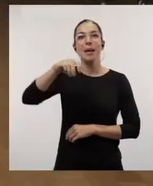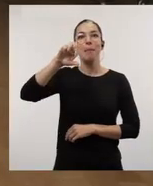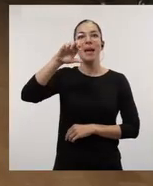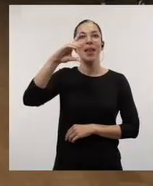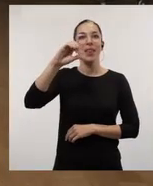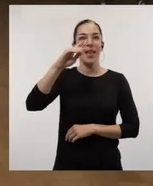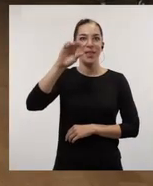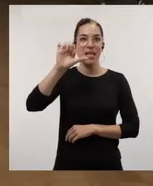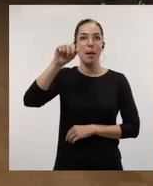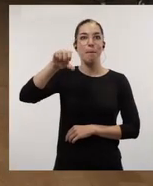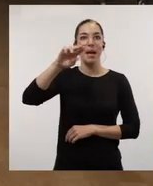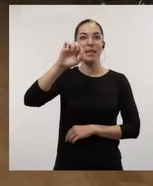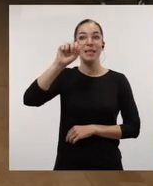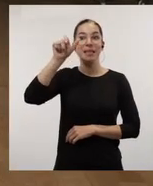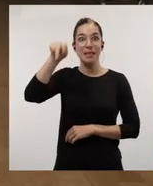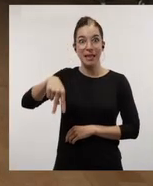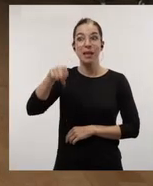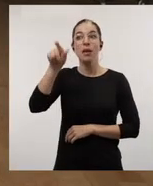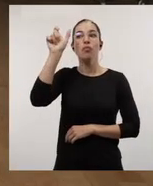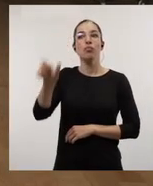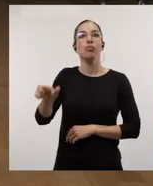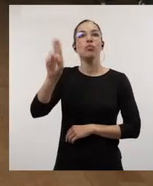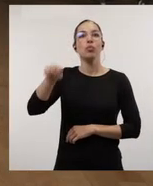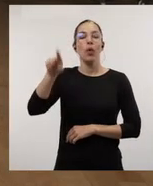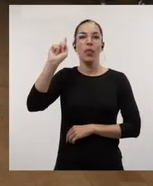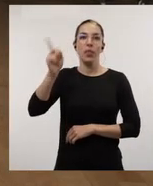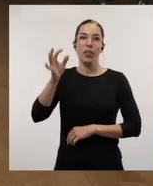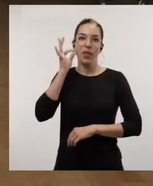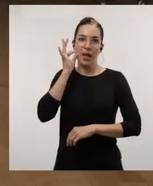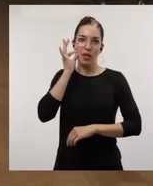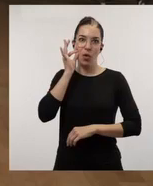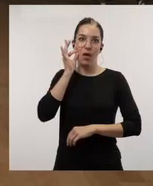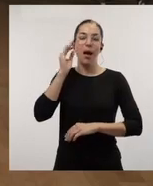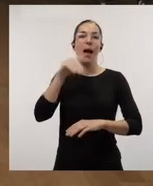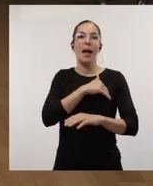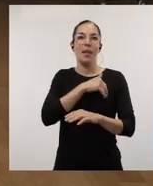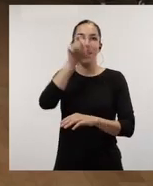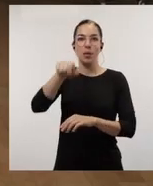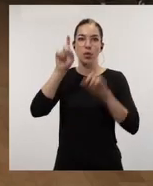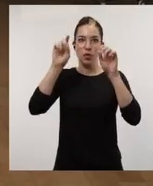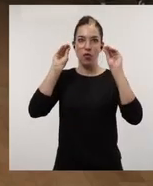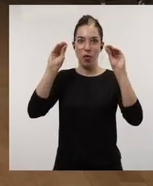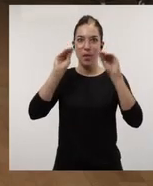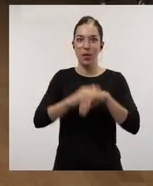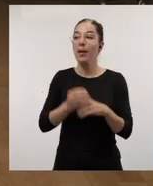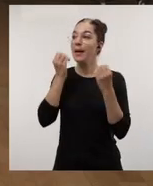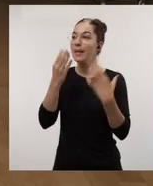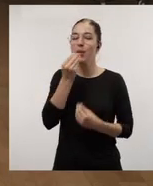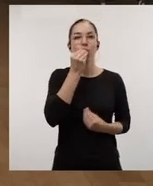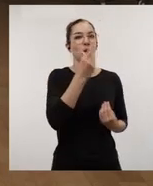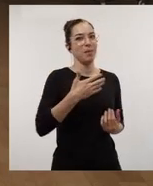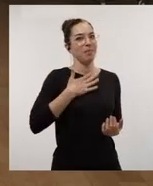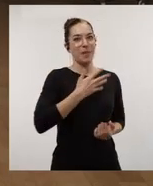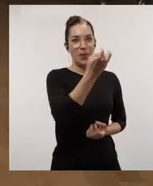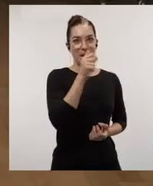Mercedes Martín. Ella es directora académica de formación del profesorado. ¿Qué tal, Mercedes? Muy bien, encantada de estar aquí con vosotros.